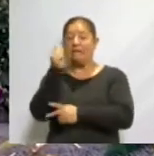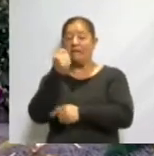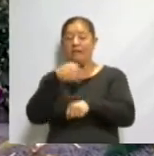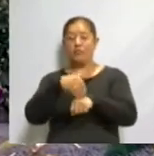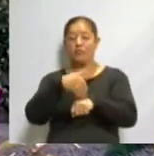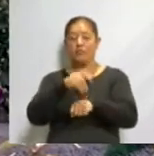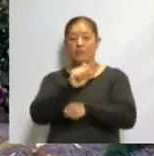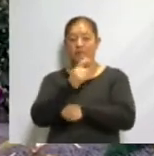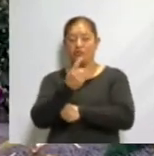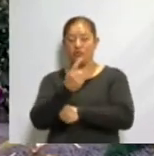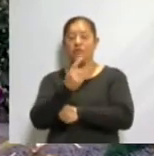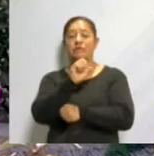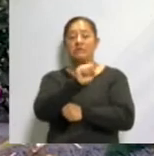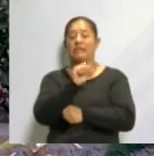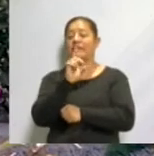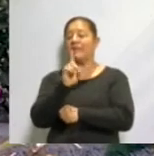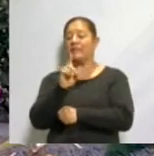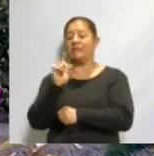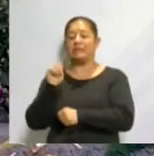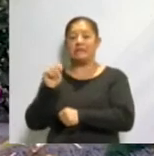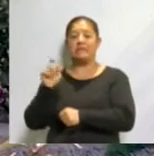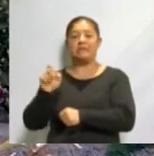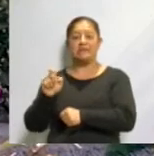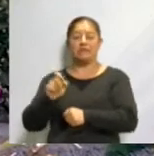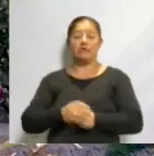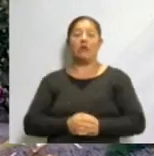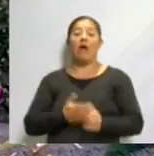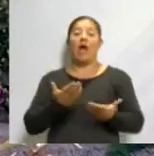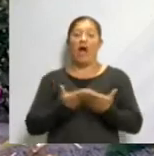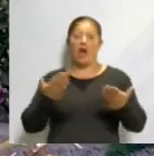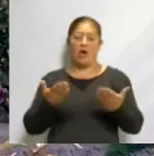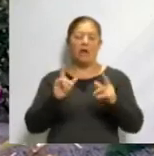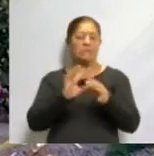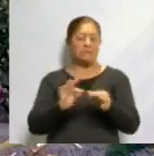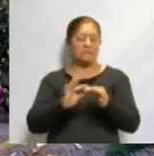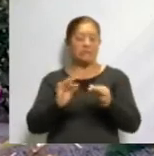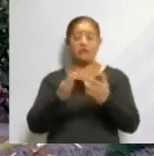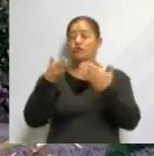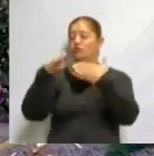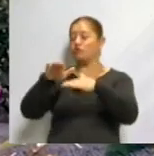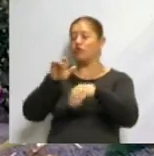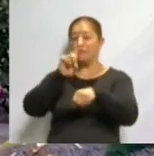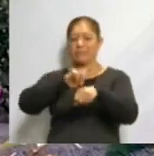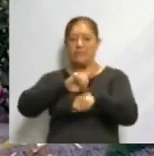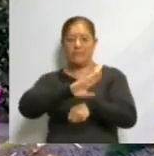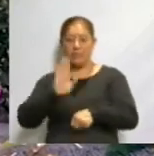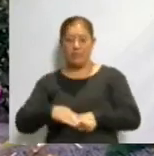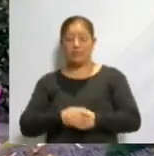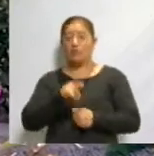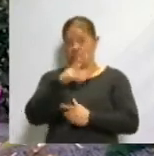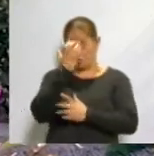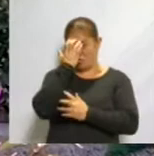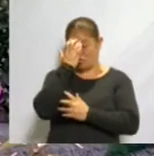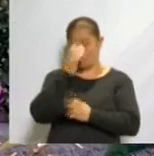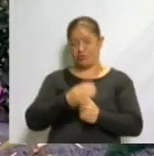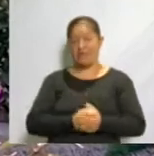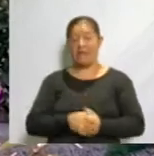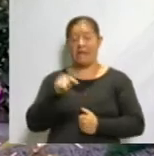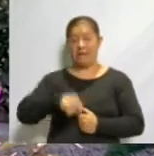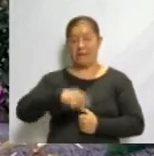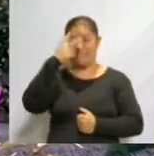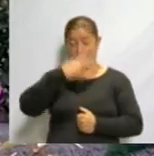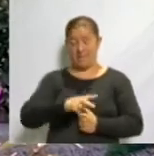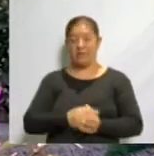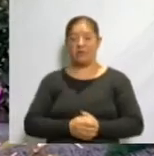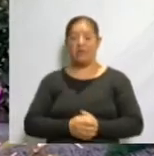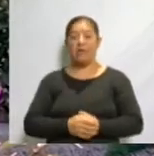21 de San Damiante Xolo. En esta ocasión hablaremos sobre el Día de Muertos. ¿Sabías que en México el Día de